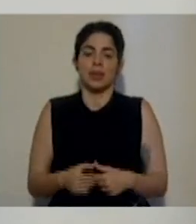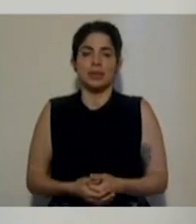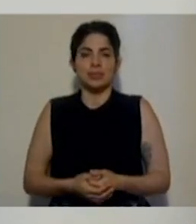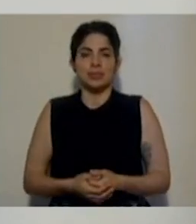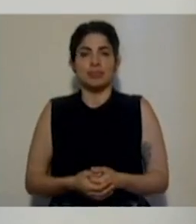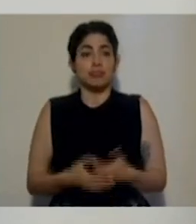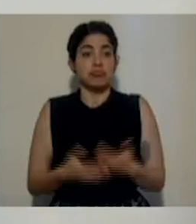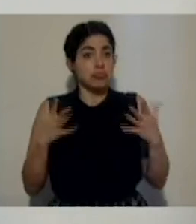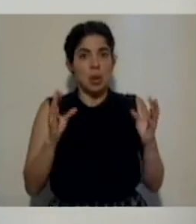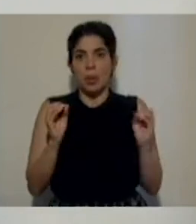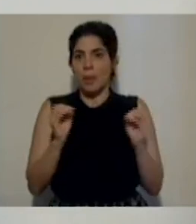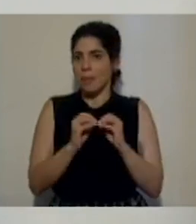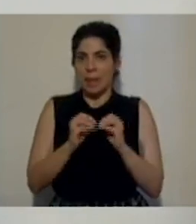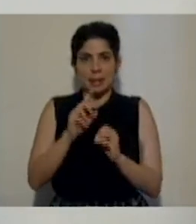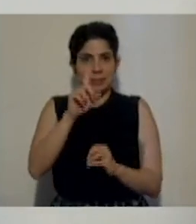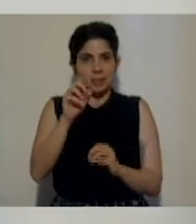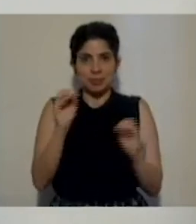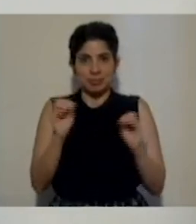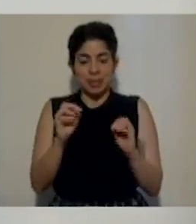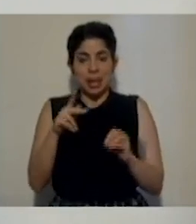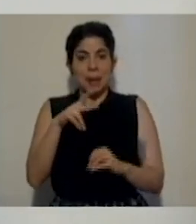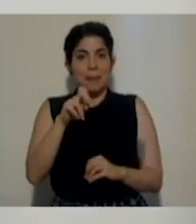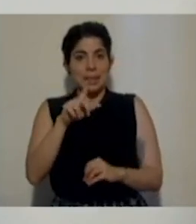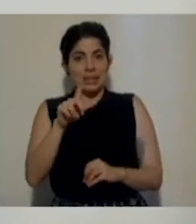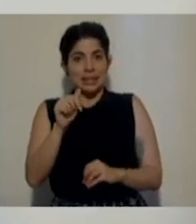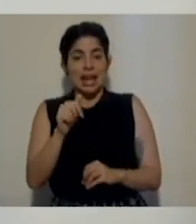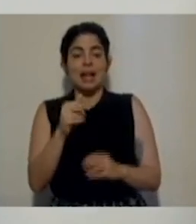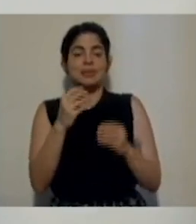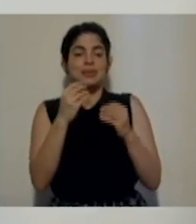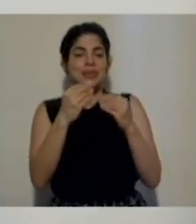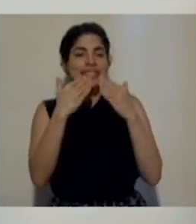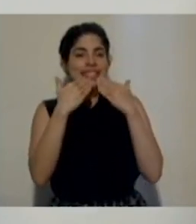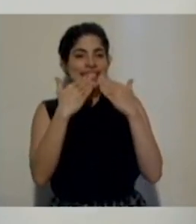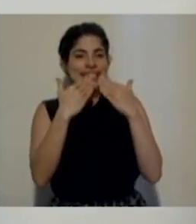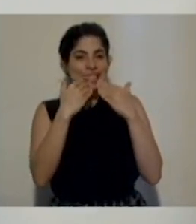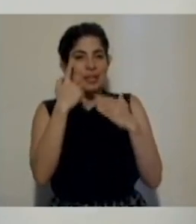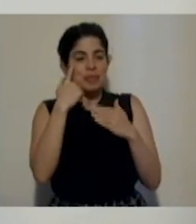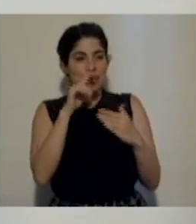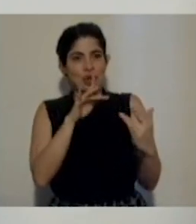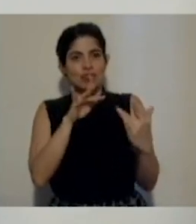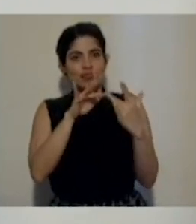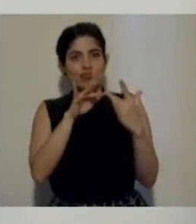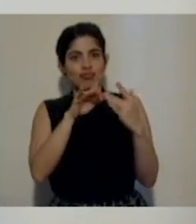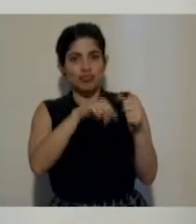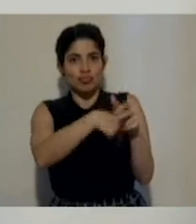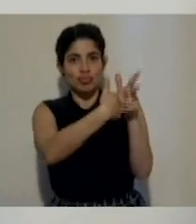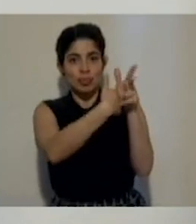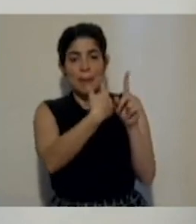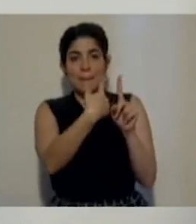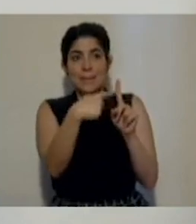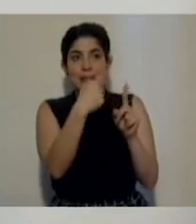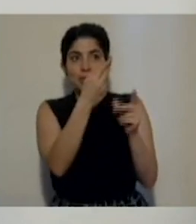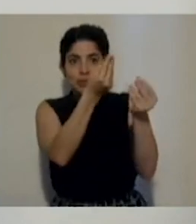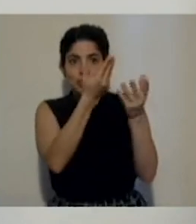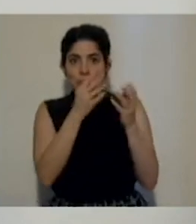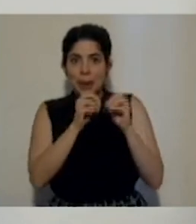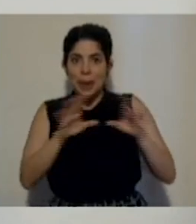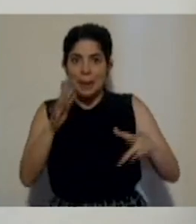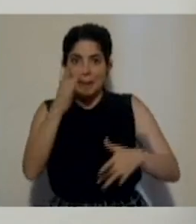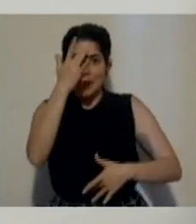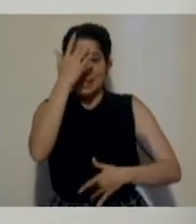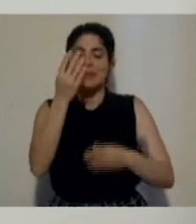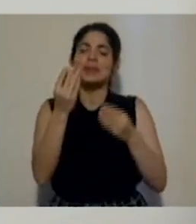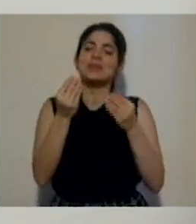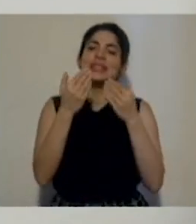Ya no tenemos más consultas, doña Priscila Herrera. Muchísimas gracias por esta conexión vía remota y por este reporte epidemiológico y